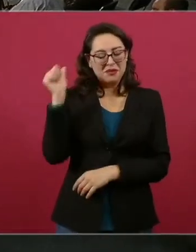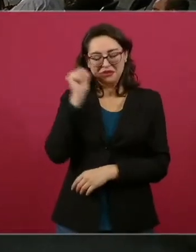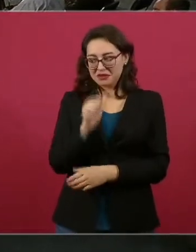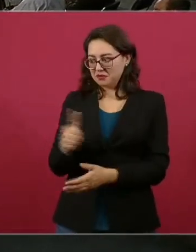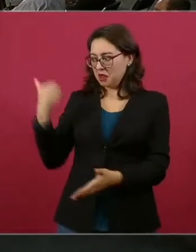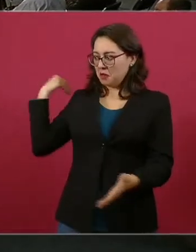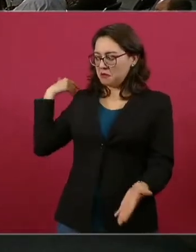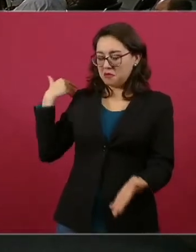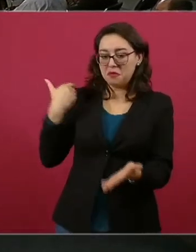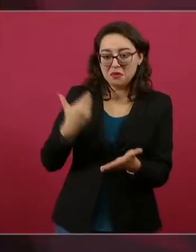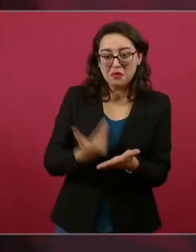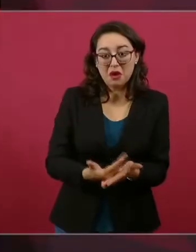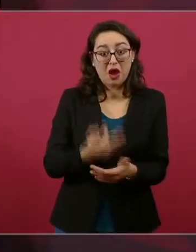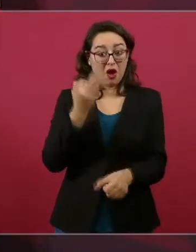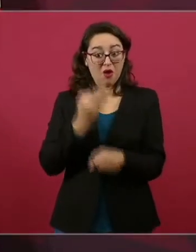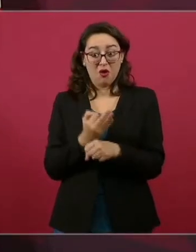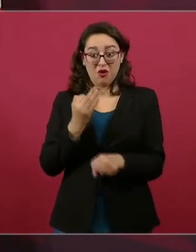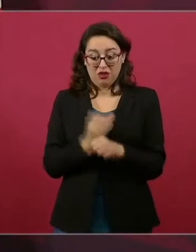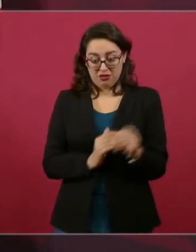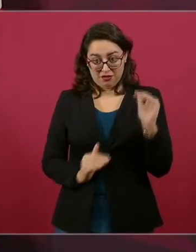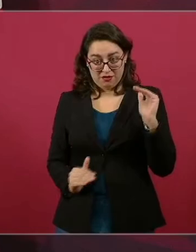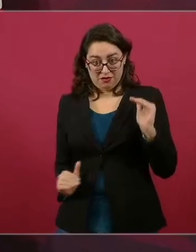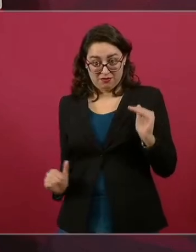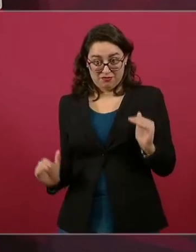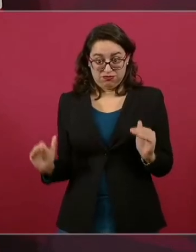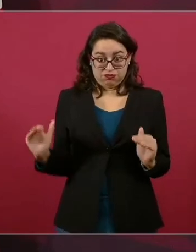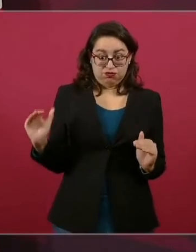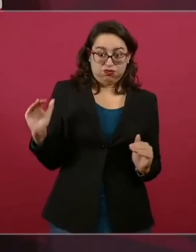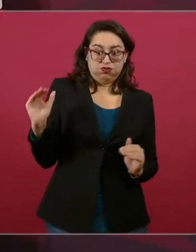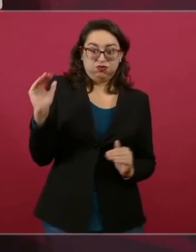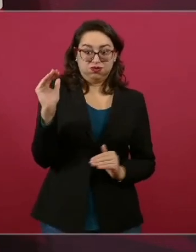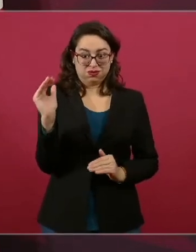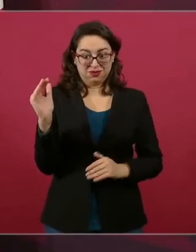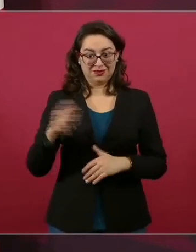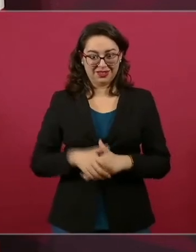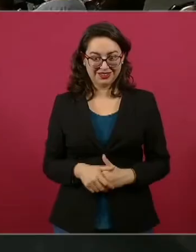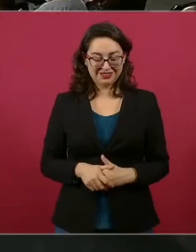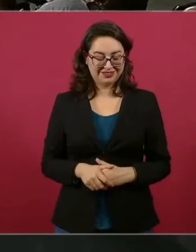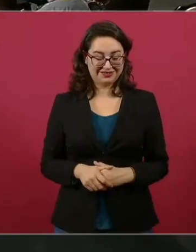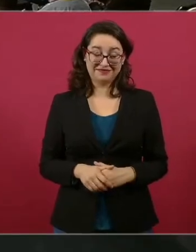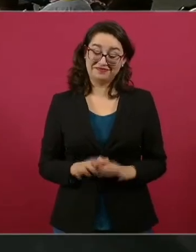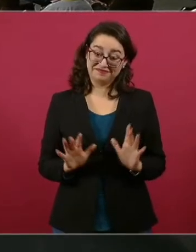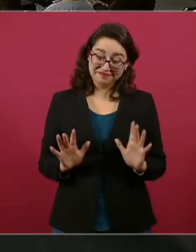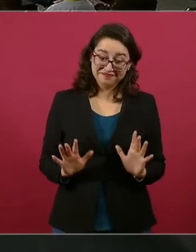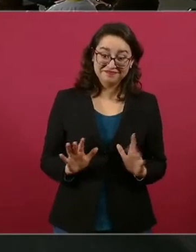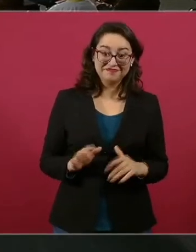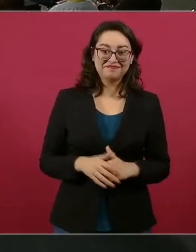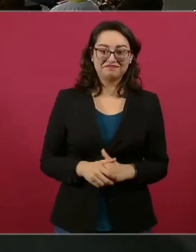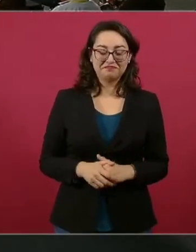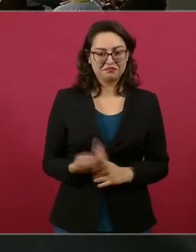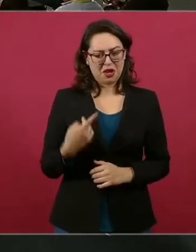pon cómo se ha devaluado el peso en la historia. Ponlo, por favor.